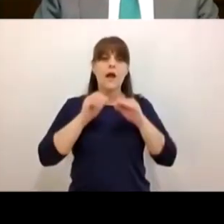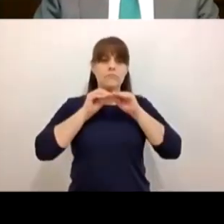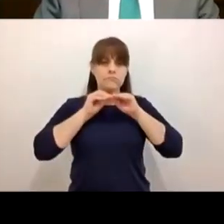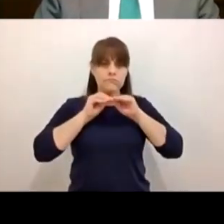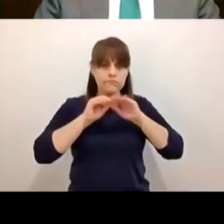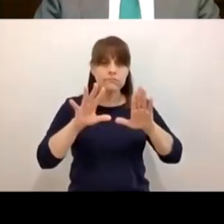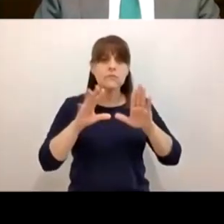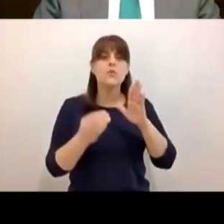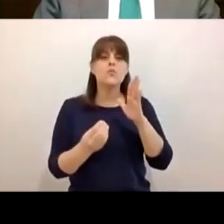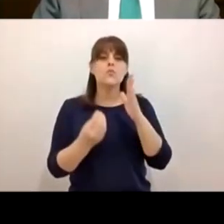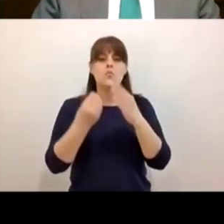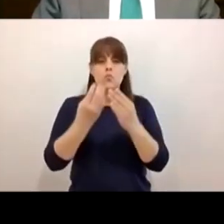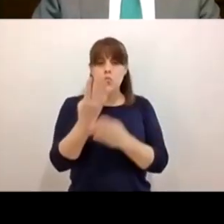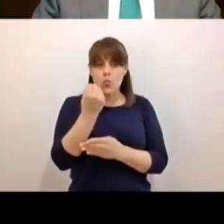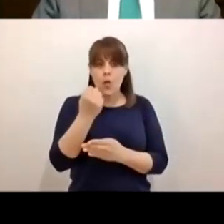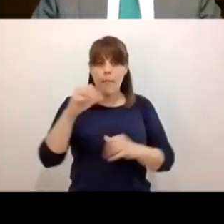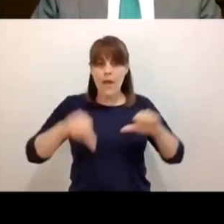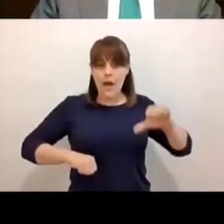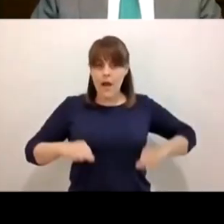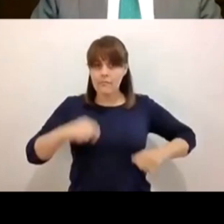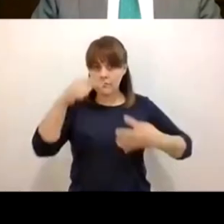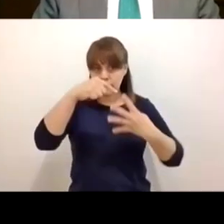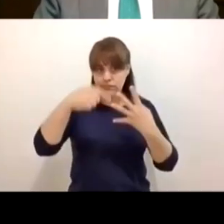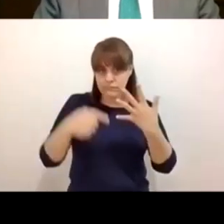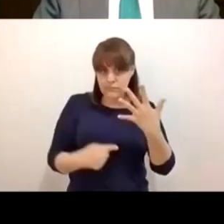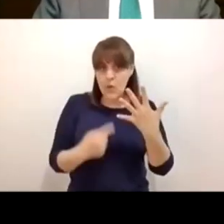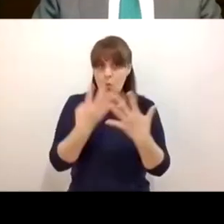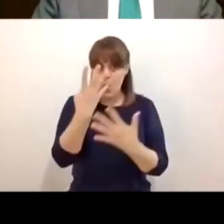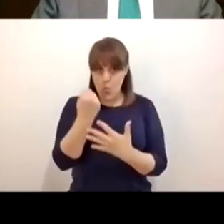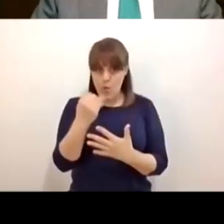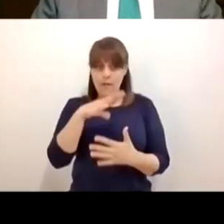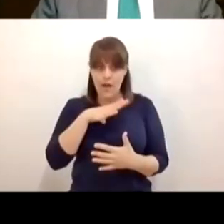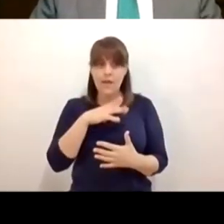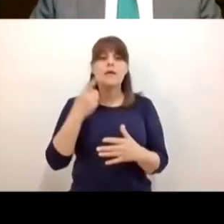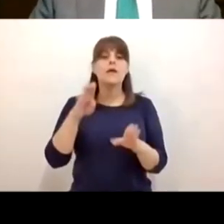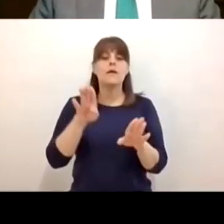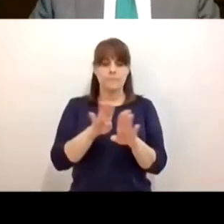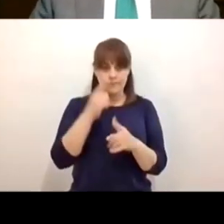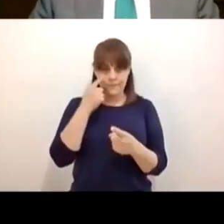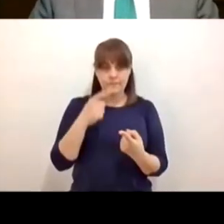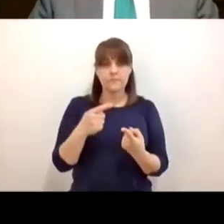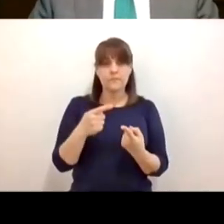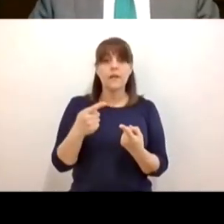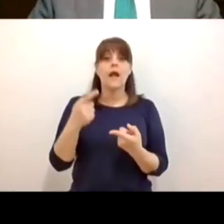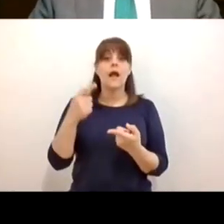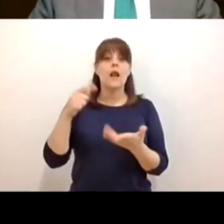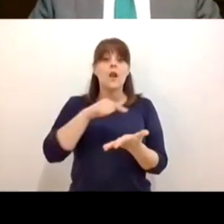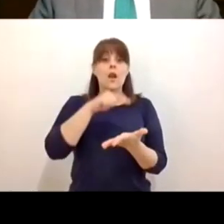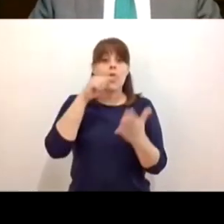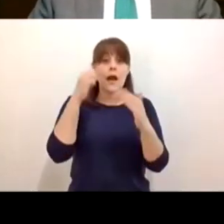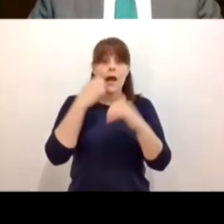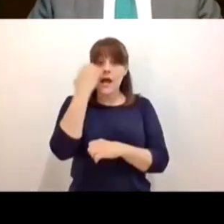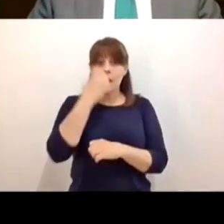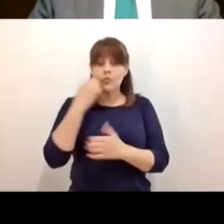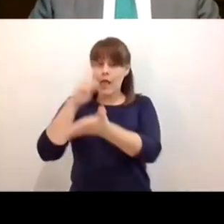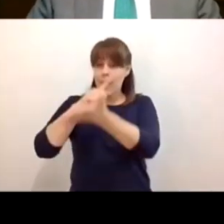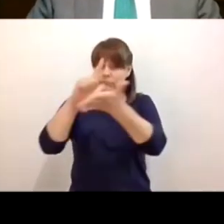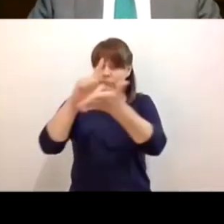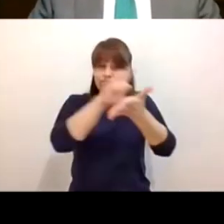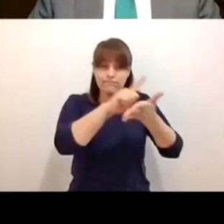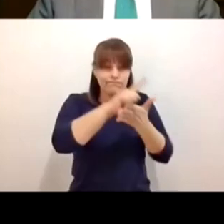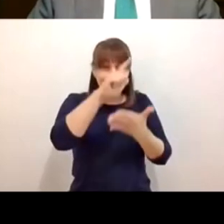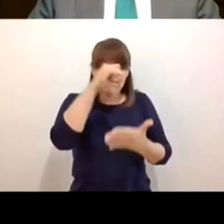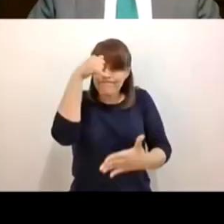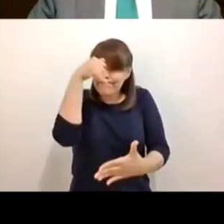intervenciones en donde en el regreso habrá una limpieza profunda de la escuela nos dice